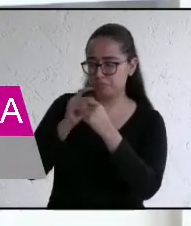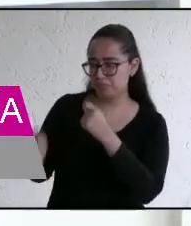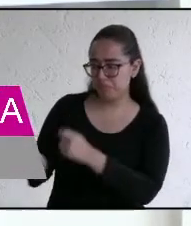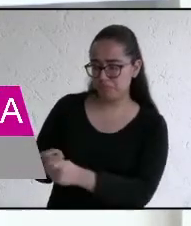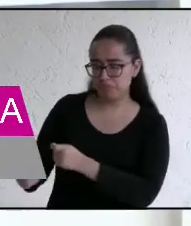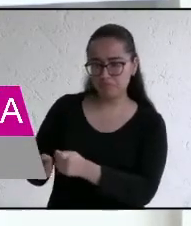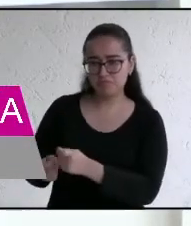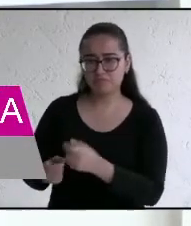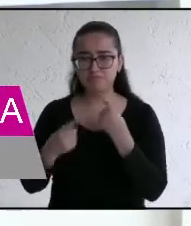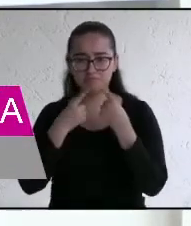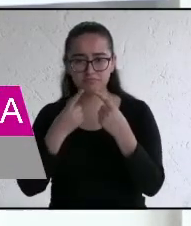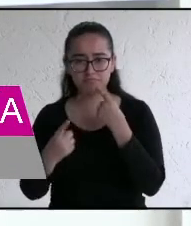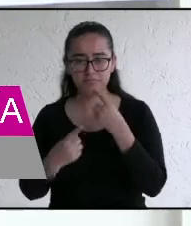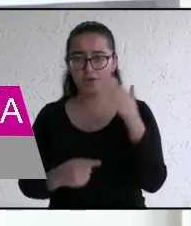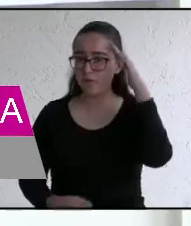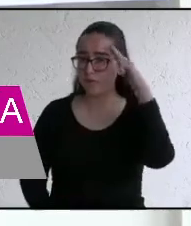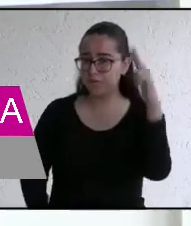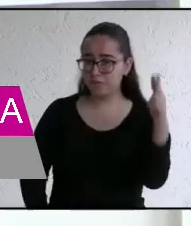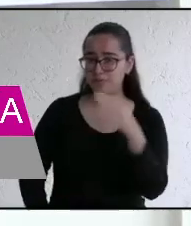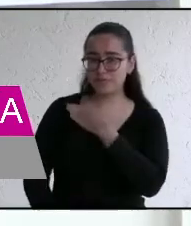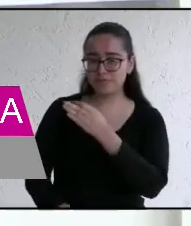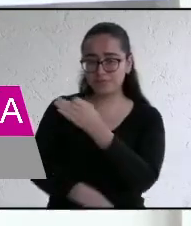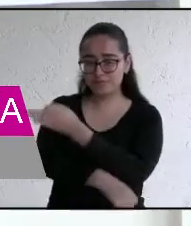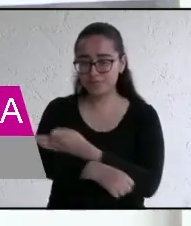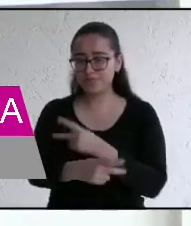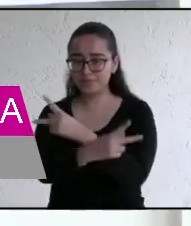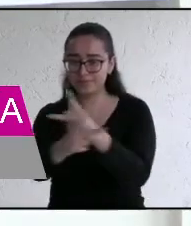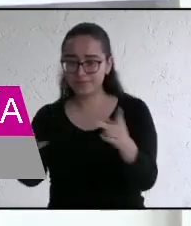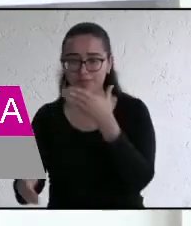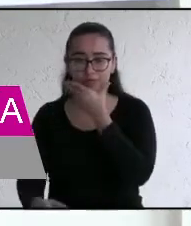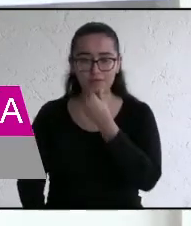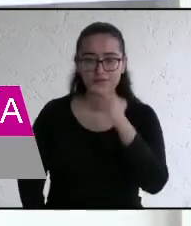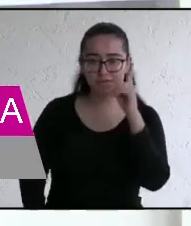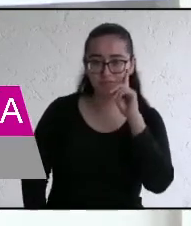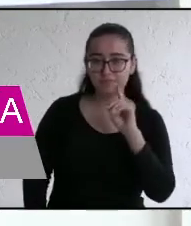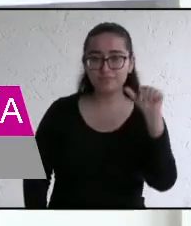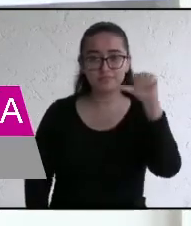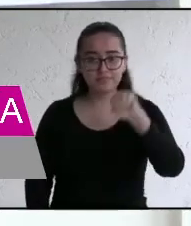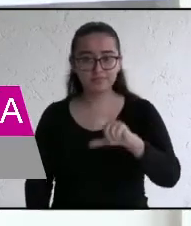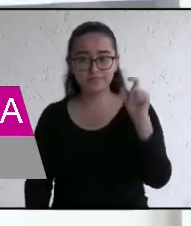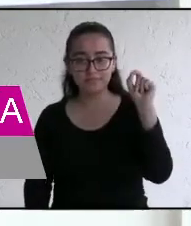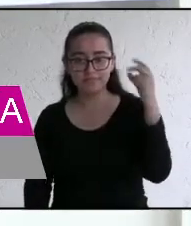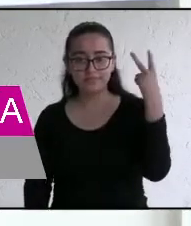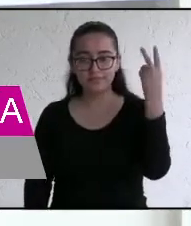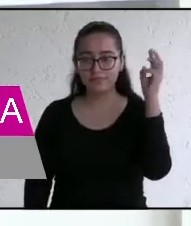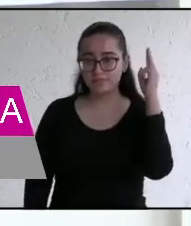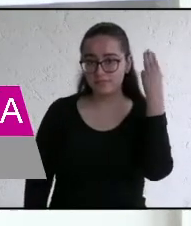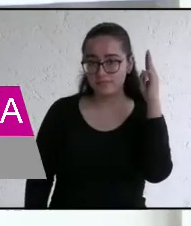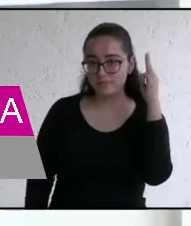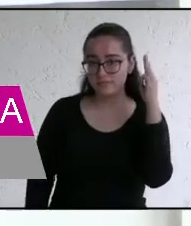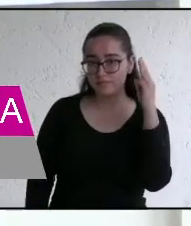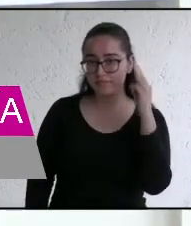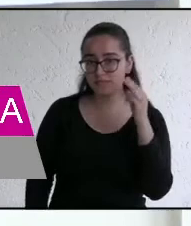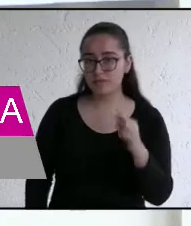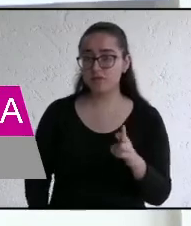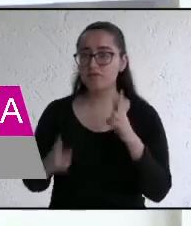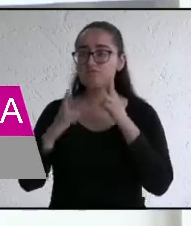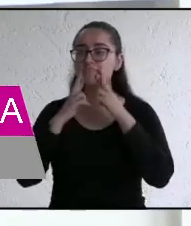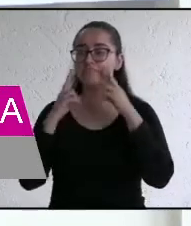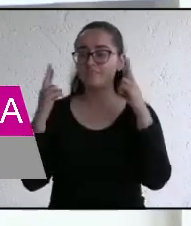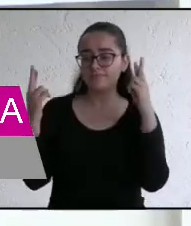este debate. Hola, buenas tardes a todas y a todos. Hoy, 22 de mayo, nos encontramos